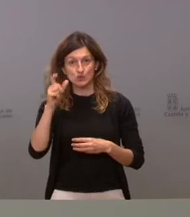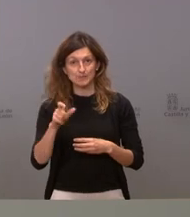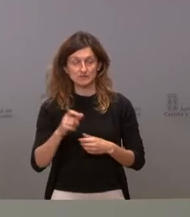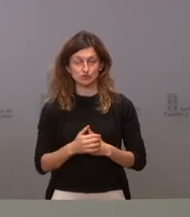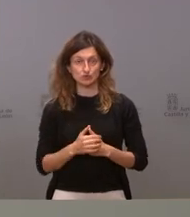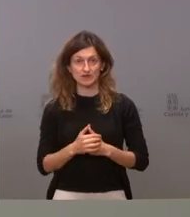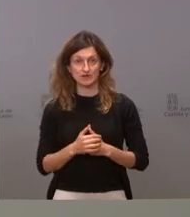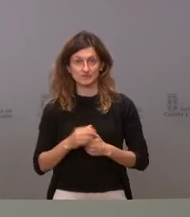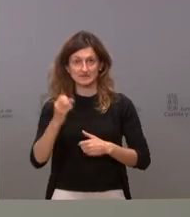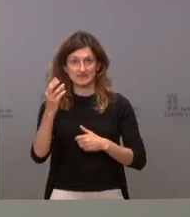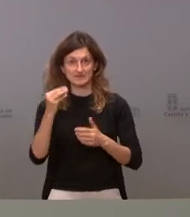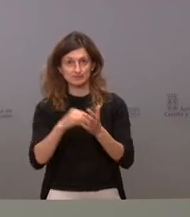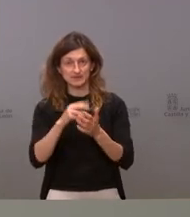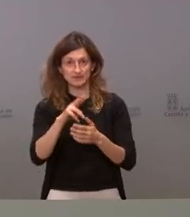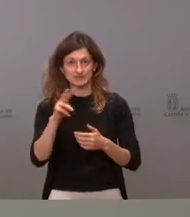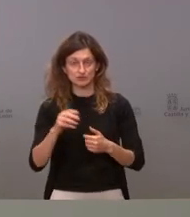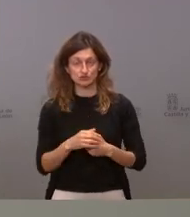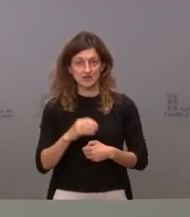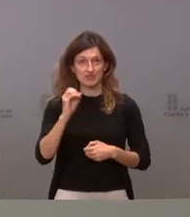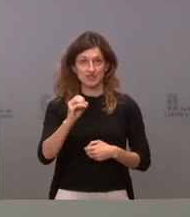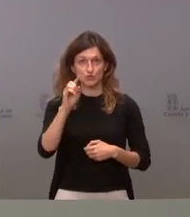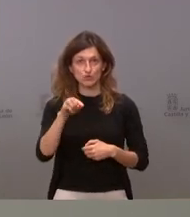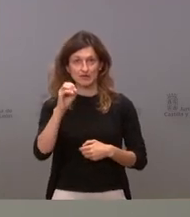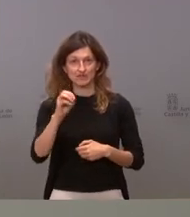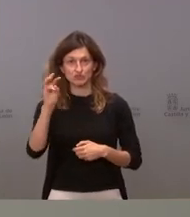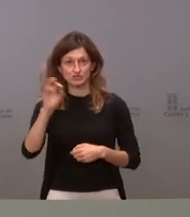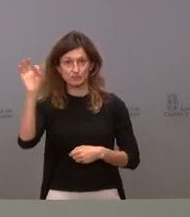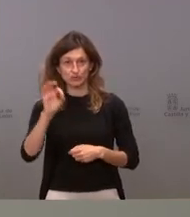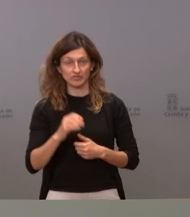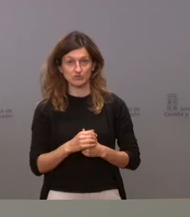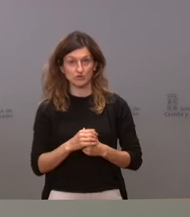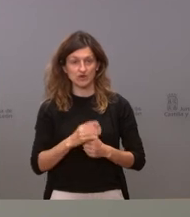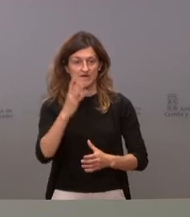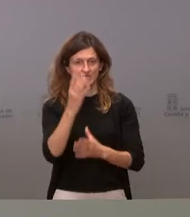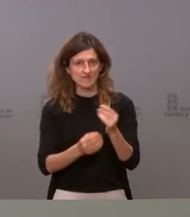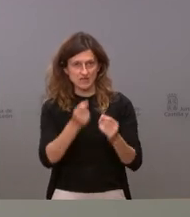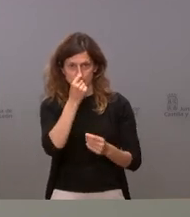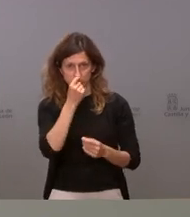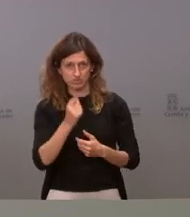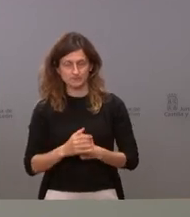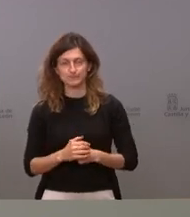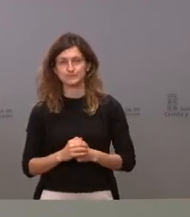de 3.022 y el 0,03% es decir los fallos son muy bajos